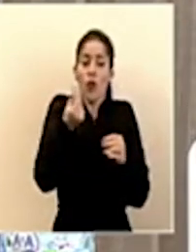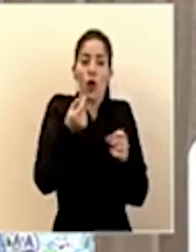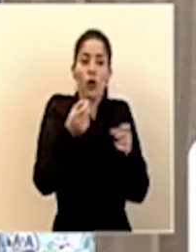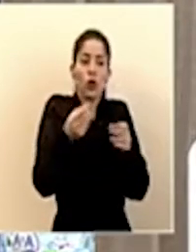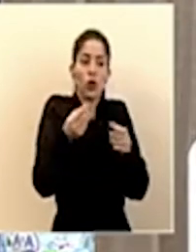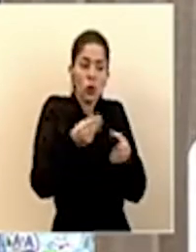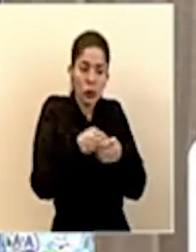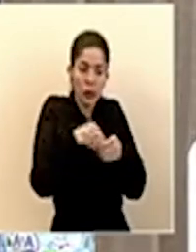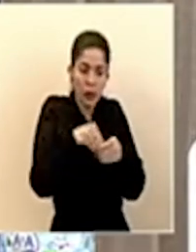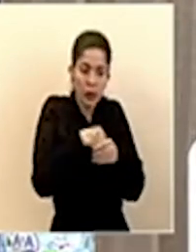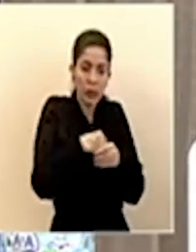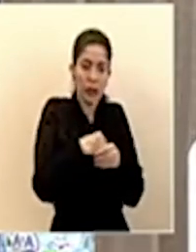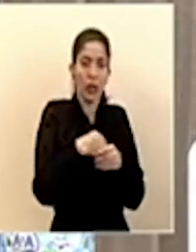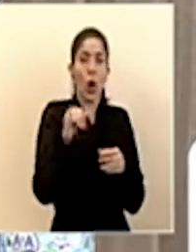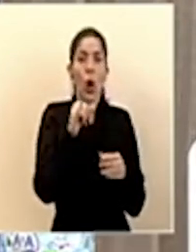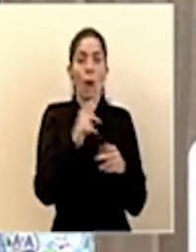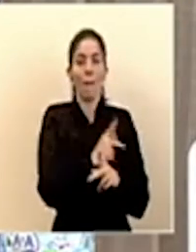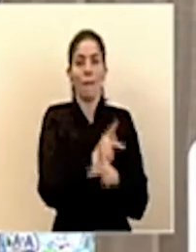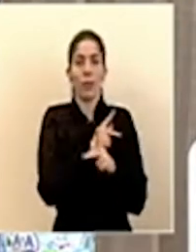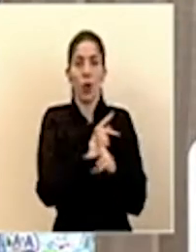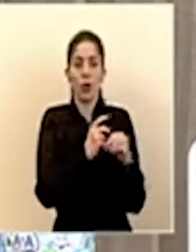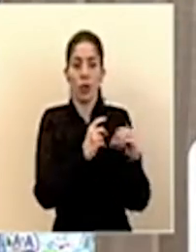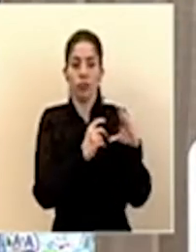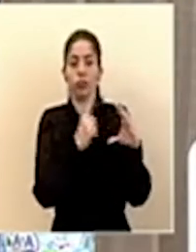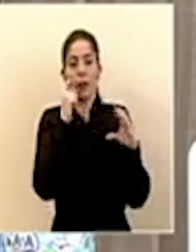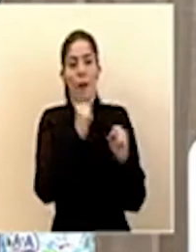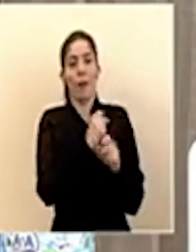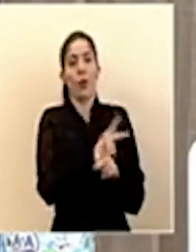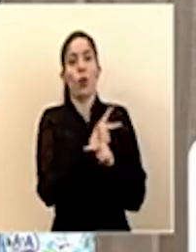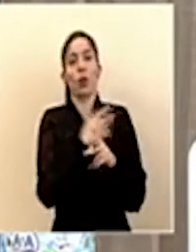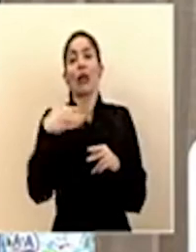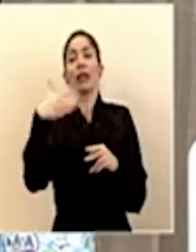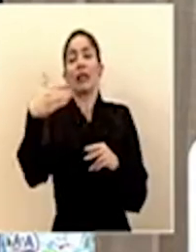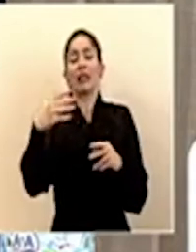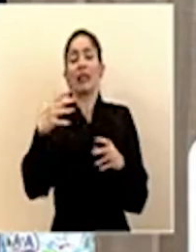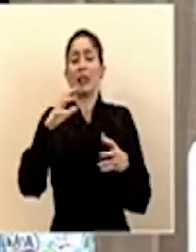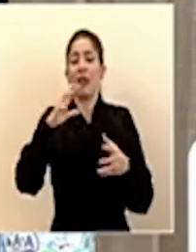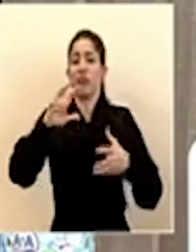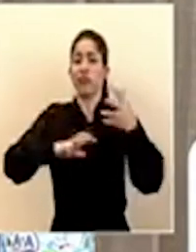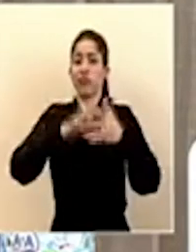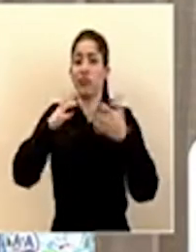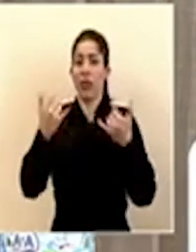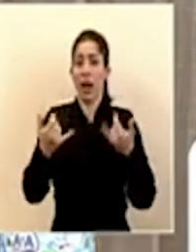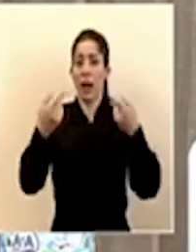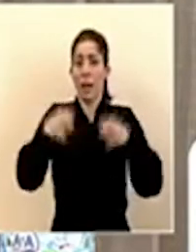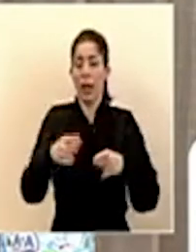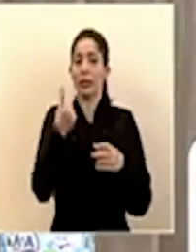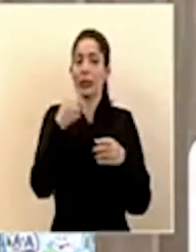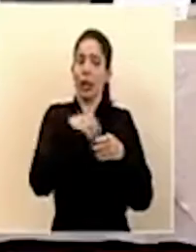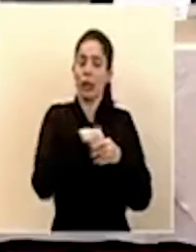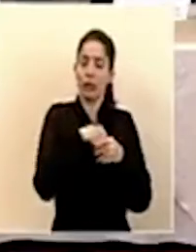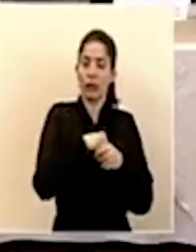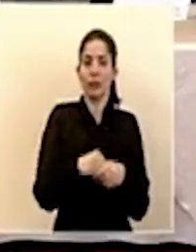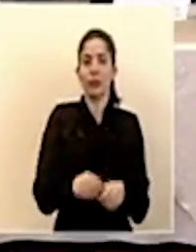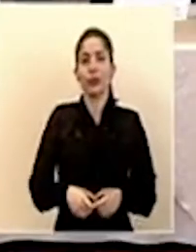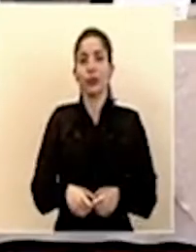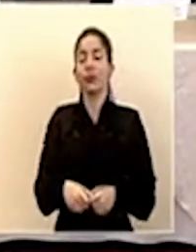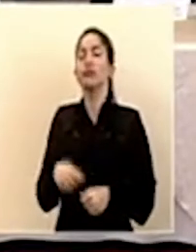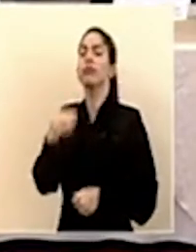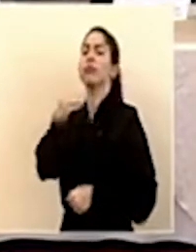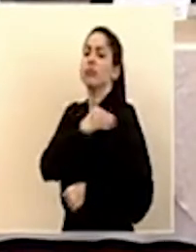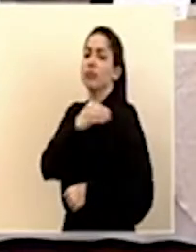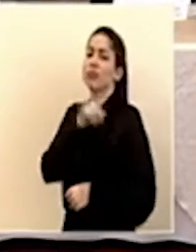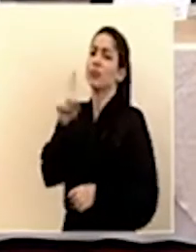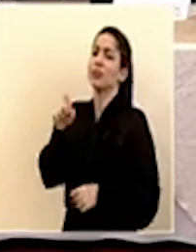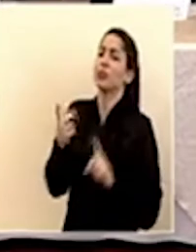como el colchón protector ante la gran incertidumbre que vivimos. Nos insisten